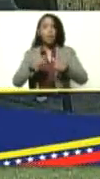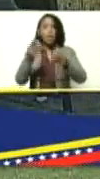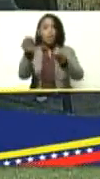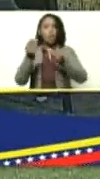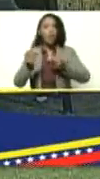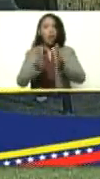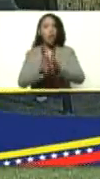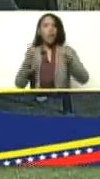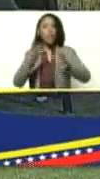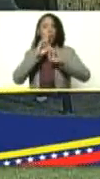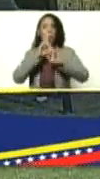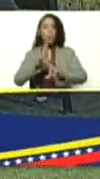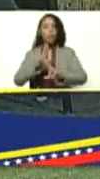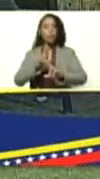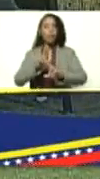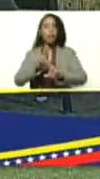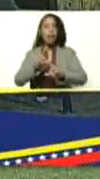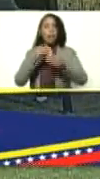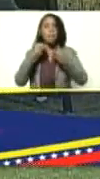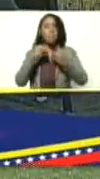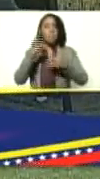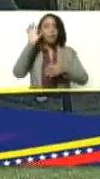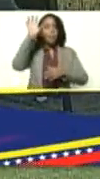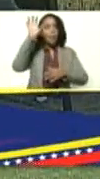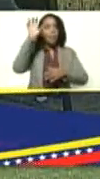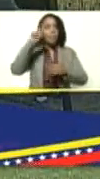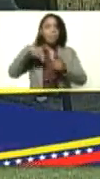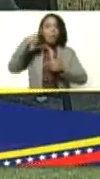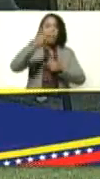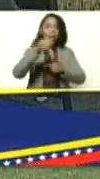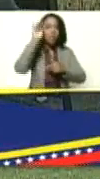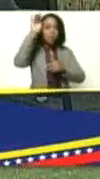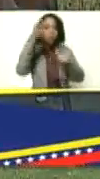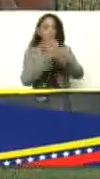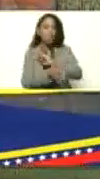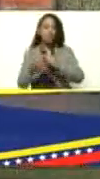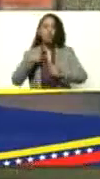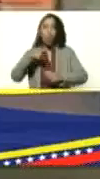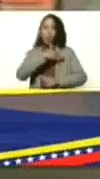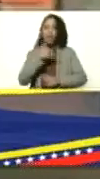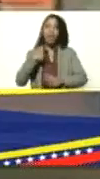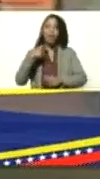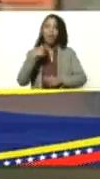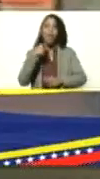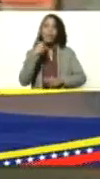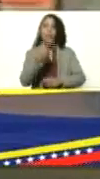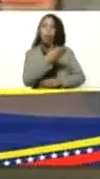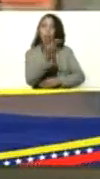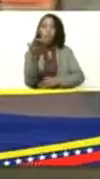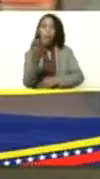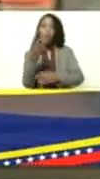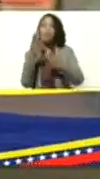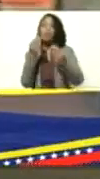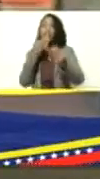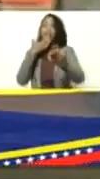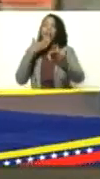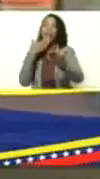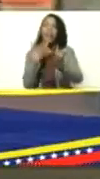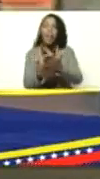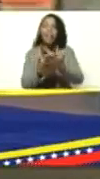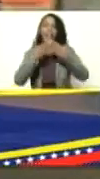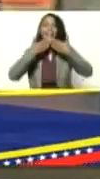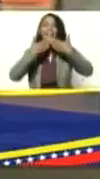los grandes resultados para el país del mañana solo me queda decirles a ustedes muchas gracias